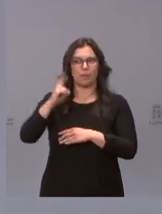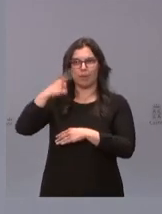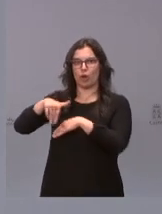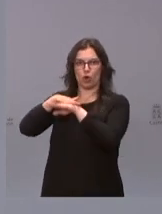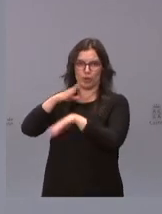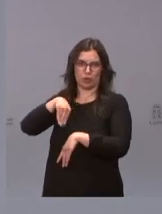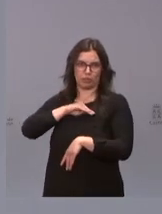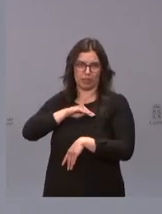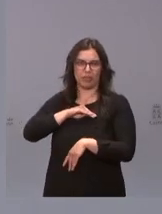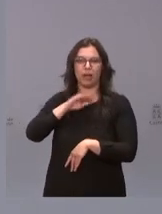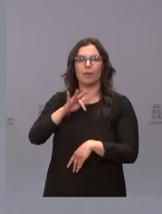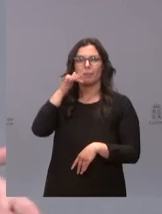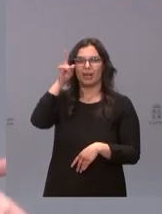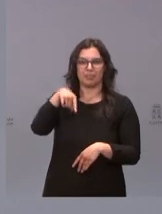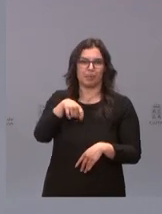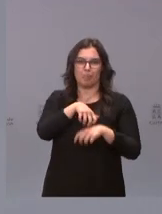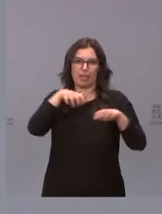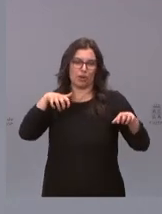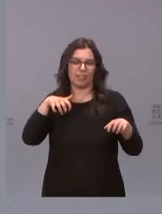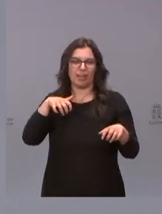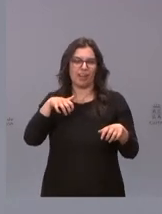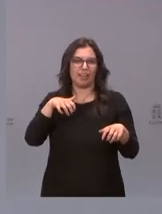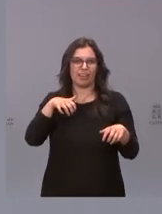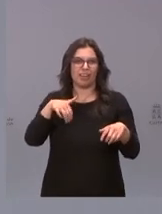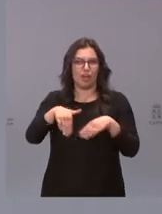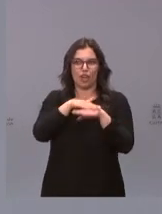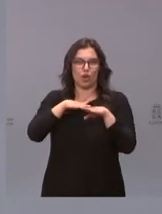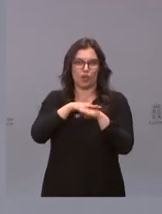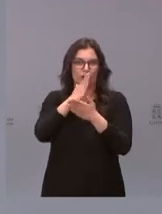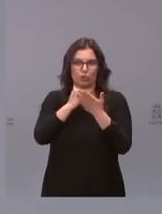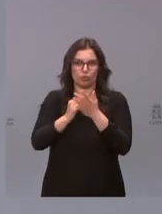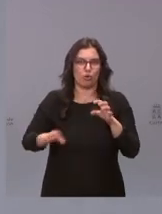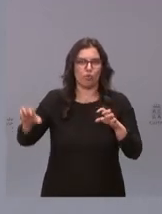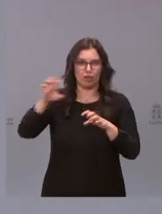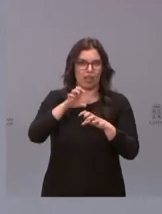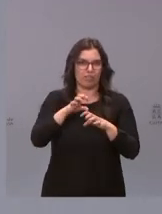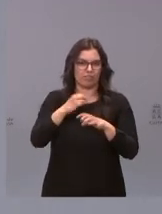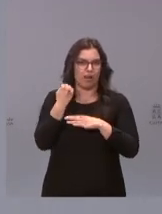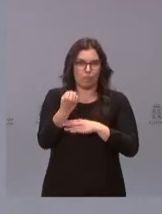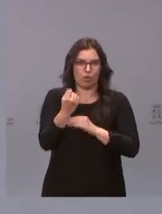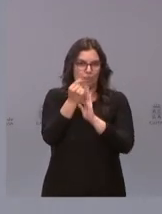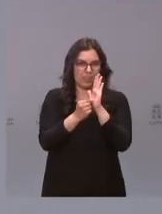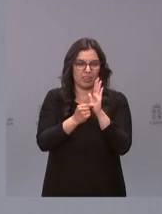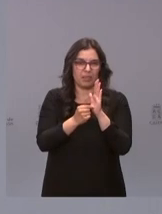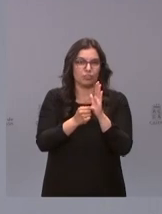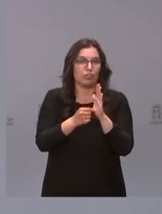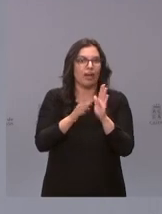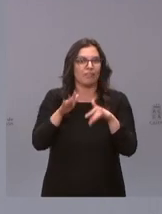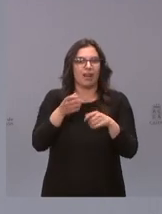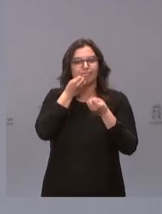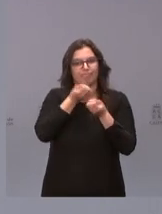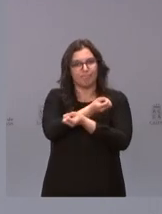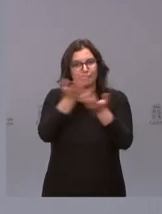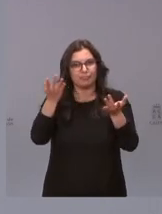España y en segundo lugar por la inmensa mayoría de los gobiernos de las comunidades autónomas pues ese mensaje llega con mayor claridad